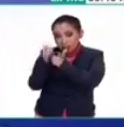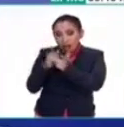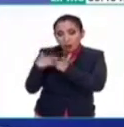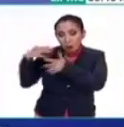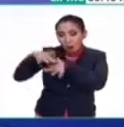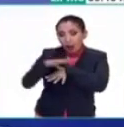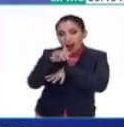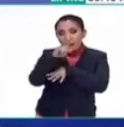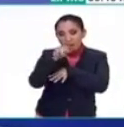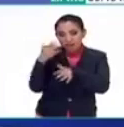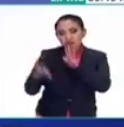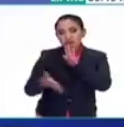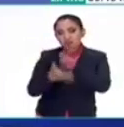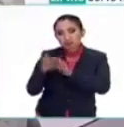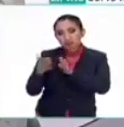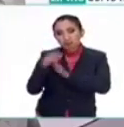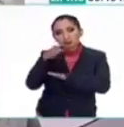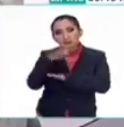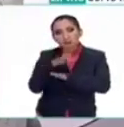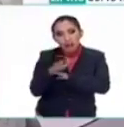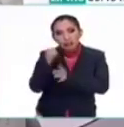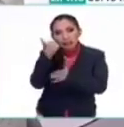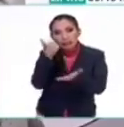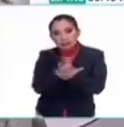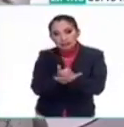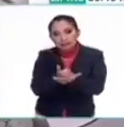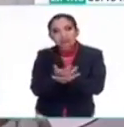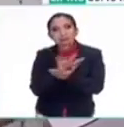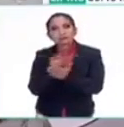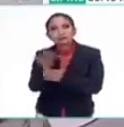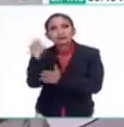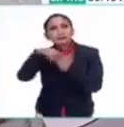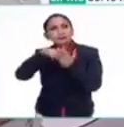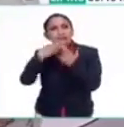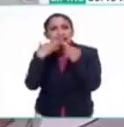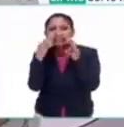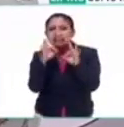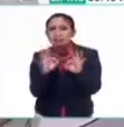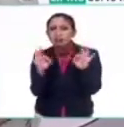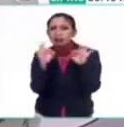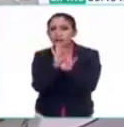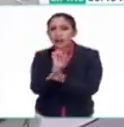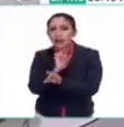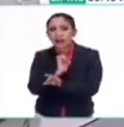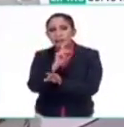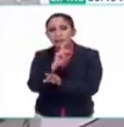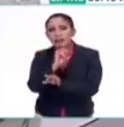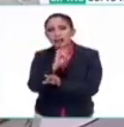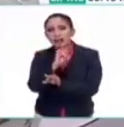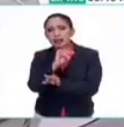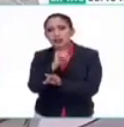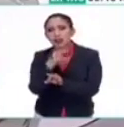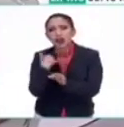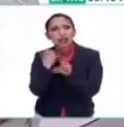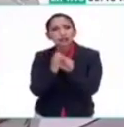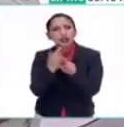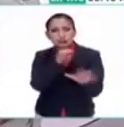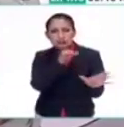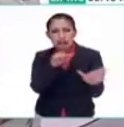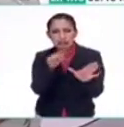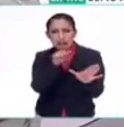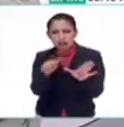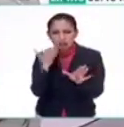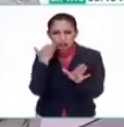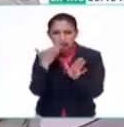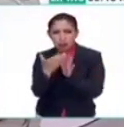lavas donde han construido una ciudad que tuvo su apogeo en el epiclásico, por allá del año 600 de